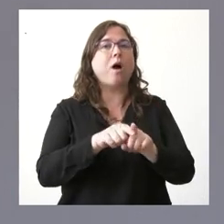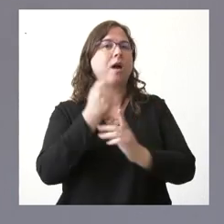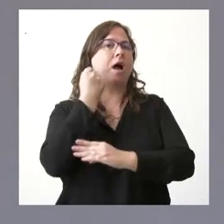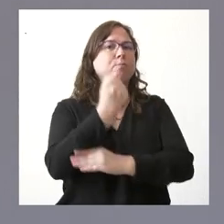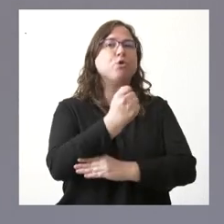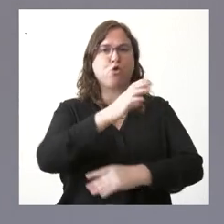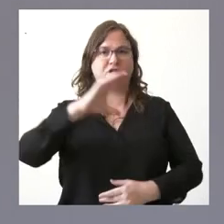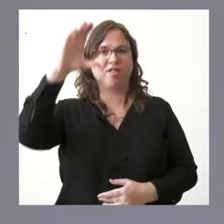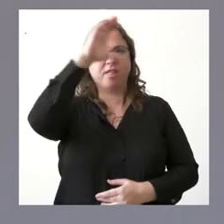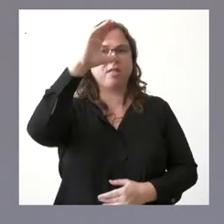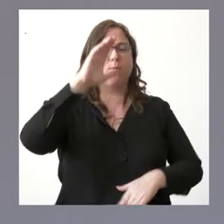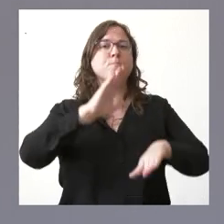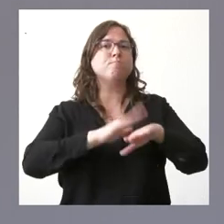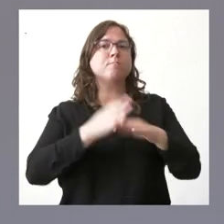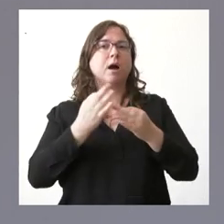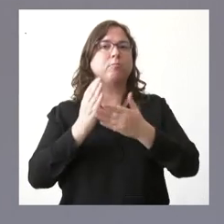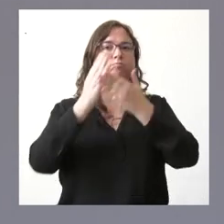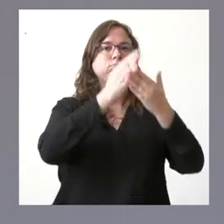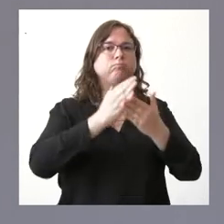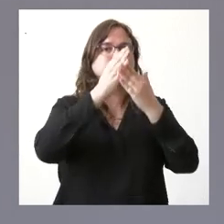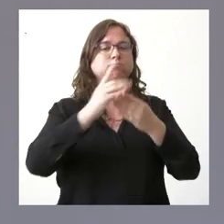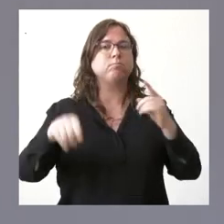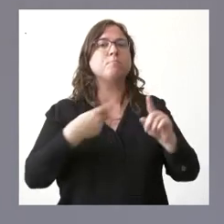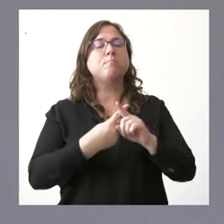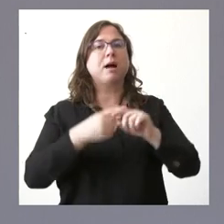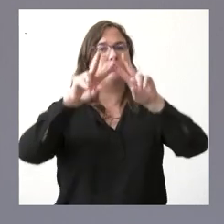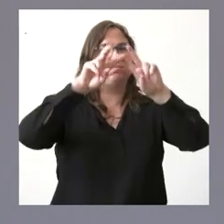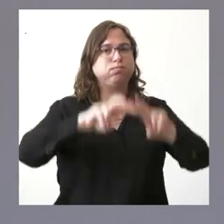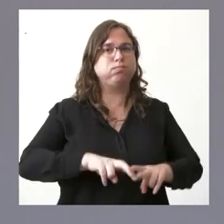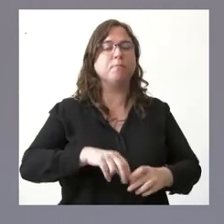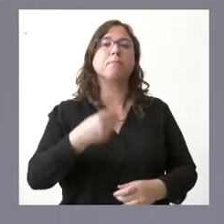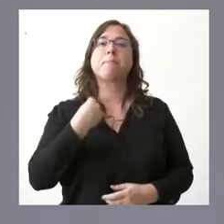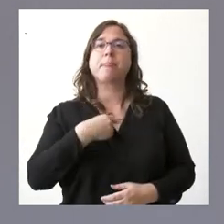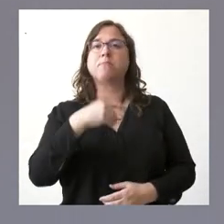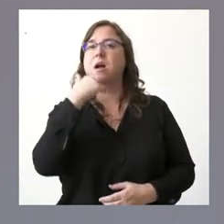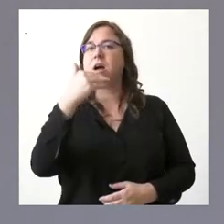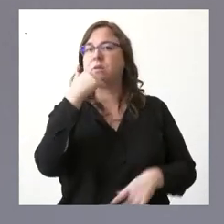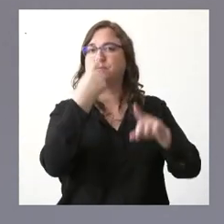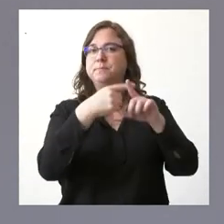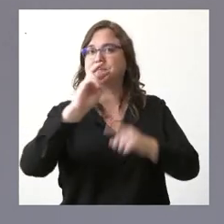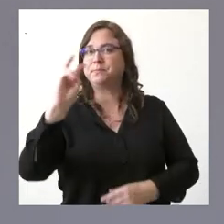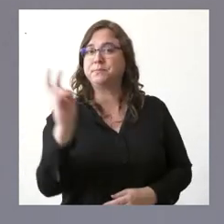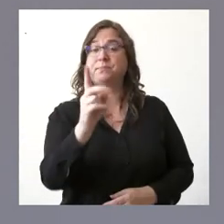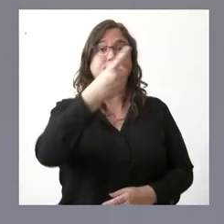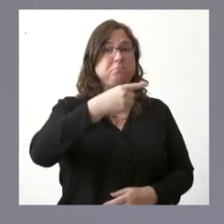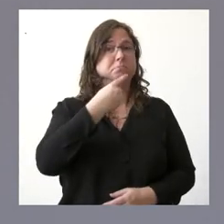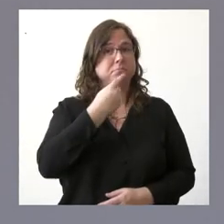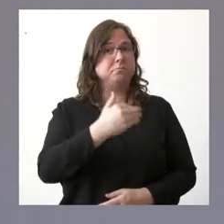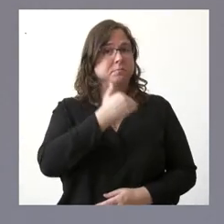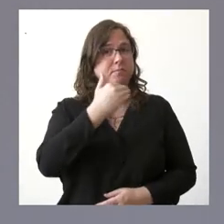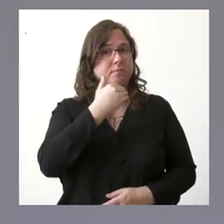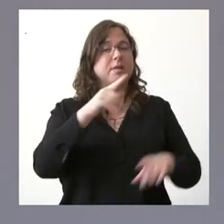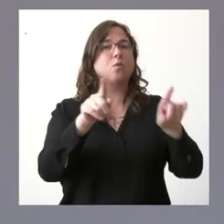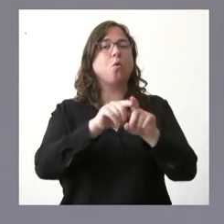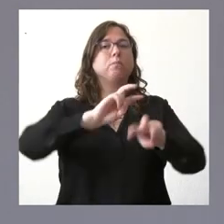científico para estudiarlas y para analizarlas se habla de algunas de ellas usted ha citado la posibilidad de